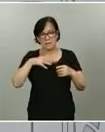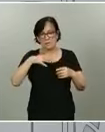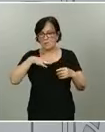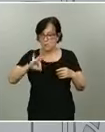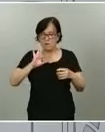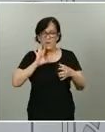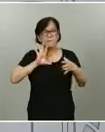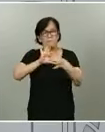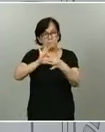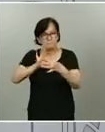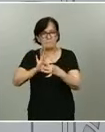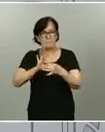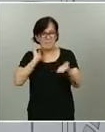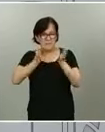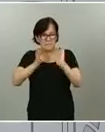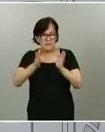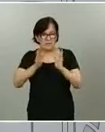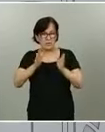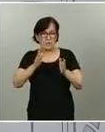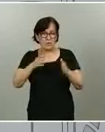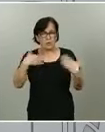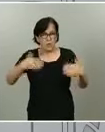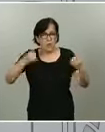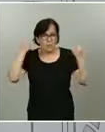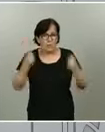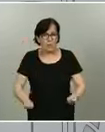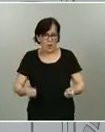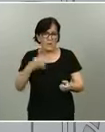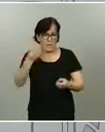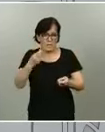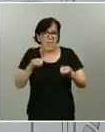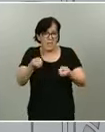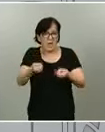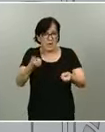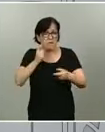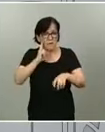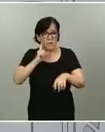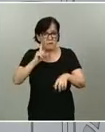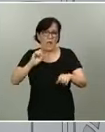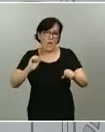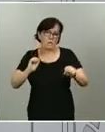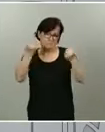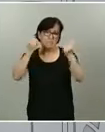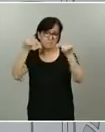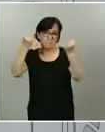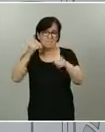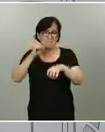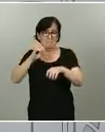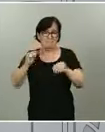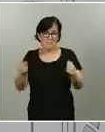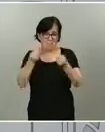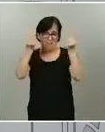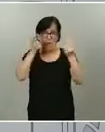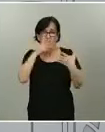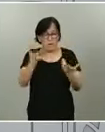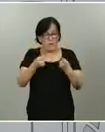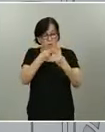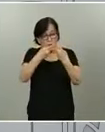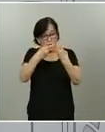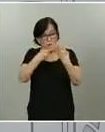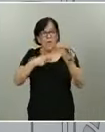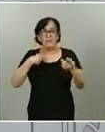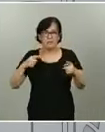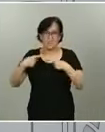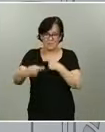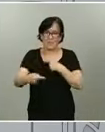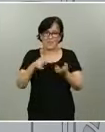tratamientos agresivos que ha habido que dar algunos pacientes para conseguir curarlos, con lo cual, todos estos efectos sí que están produciéndose. Las